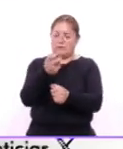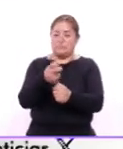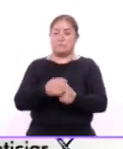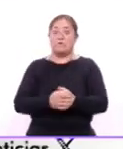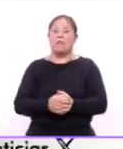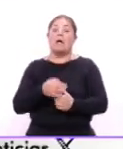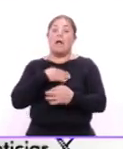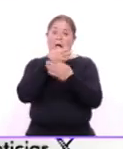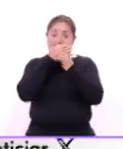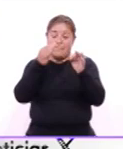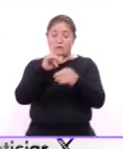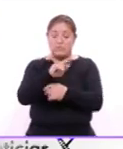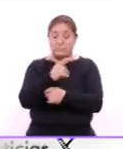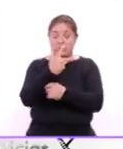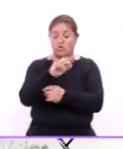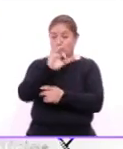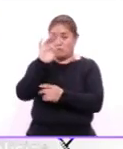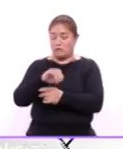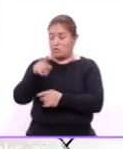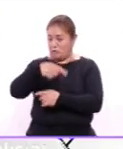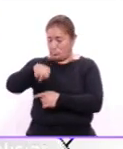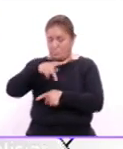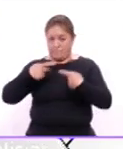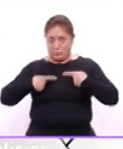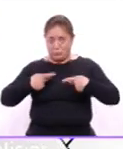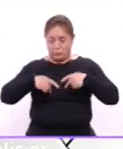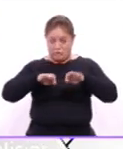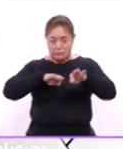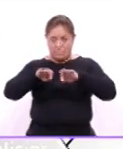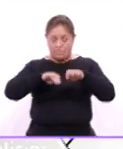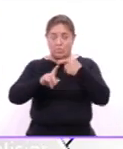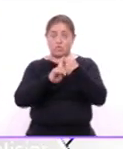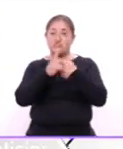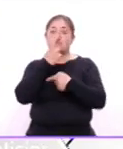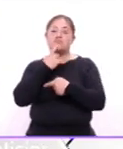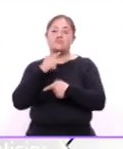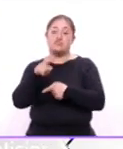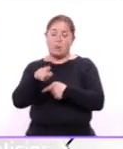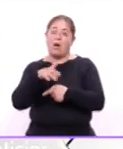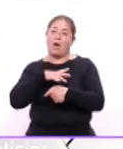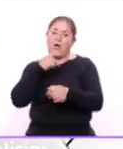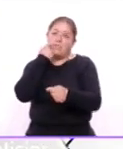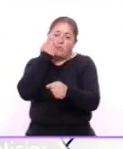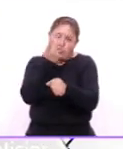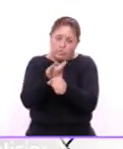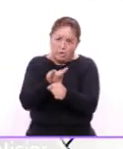le comento que 78% de los trabajadores de la Cruz Roja Mexicana son voluntarios